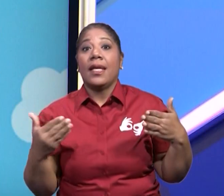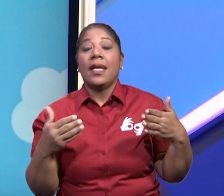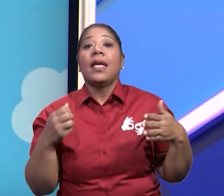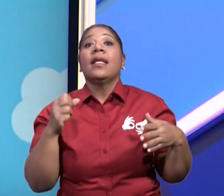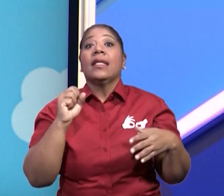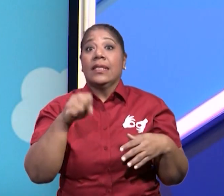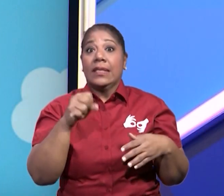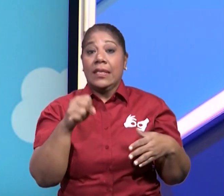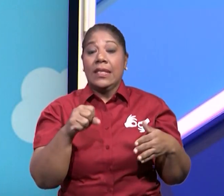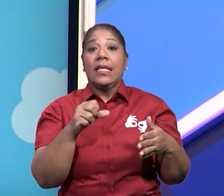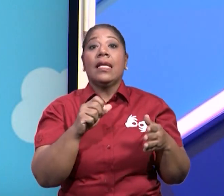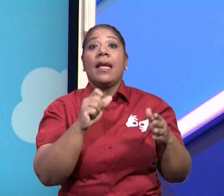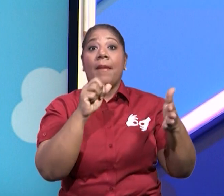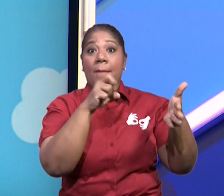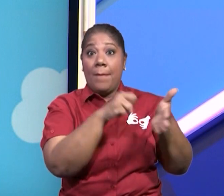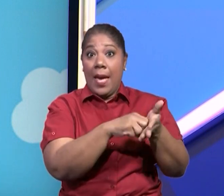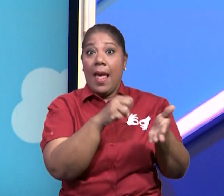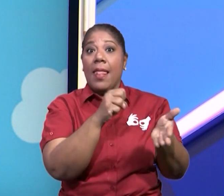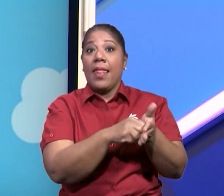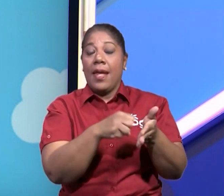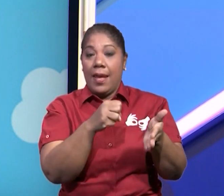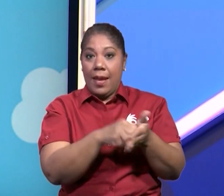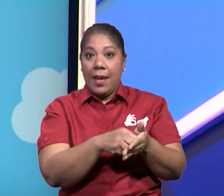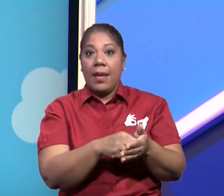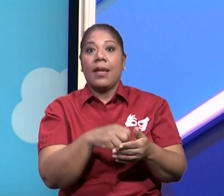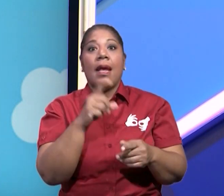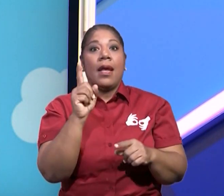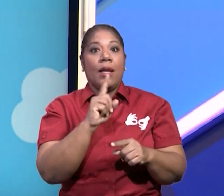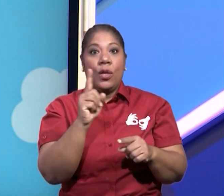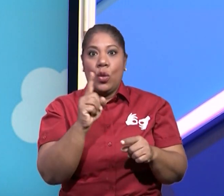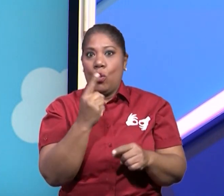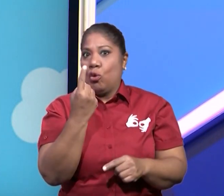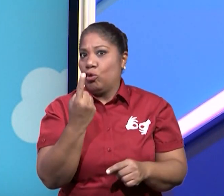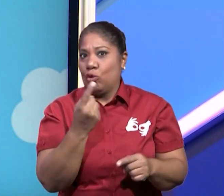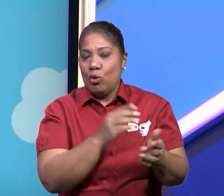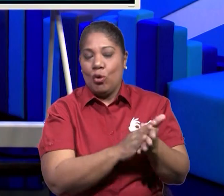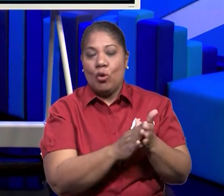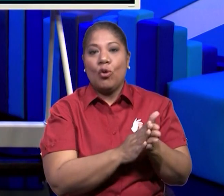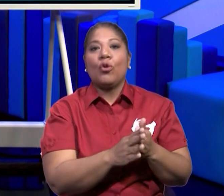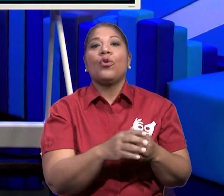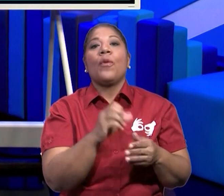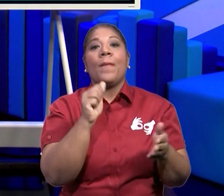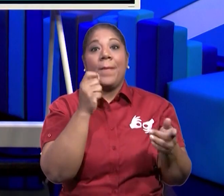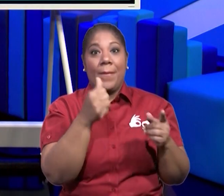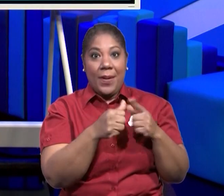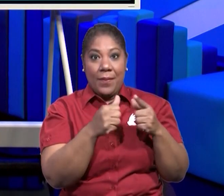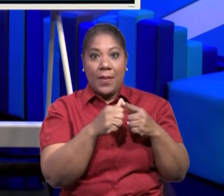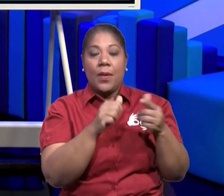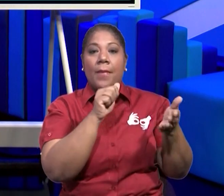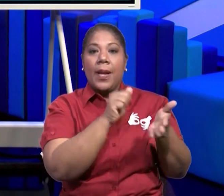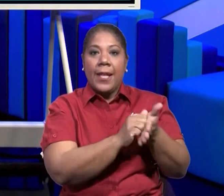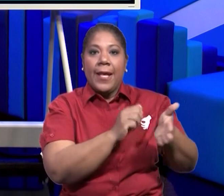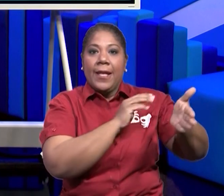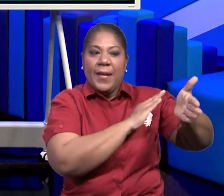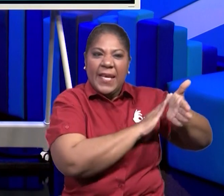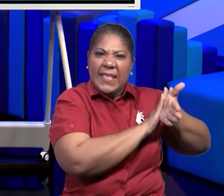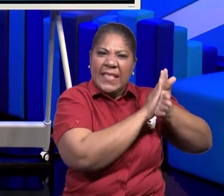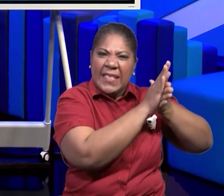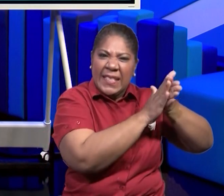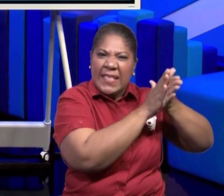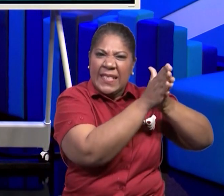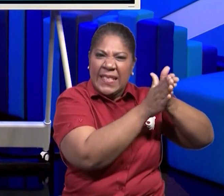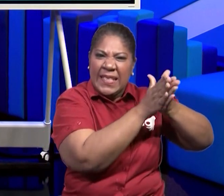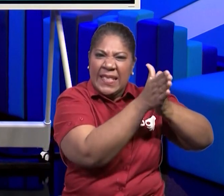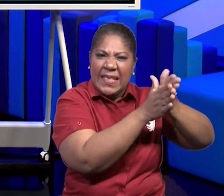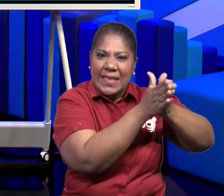madera, sí, para que no se vaya cayendo el lodo. Y luego se repella bien bonito con